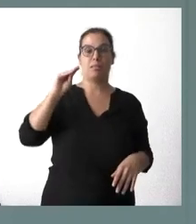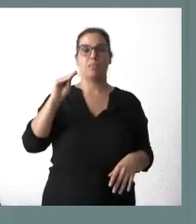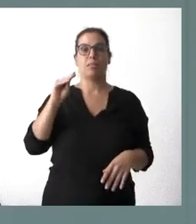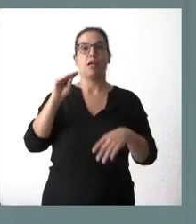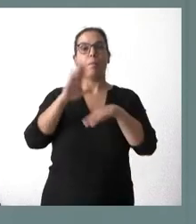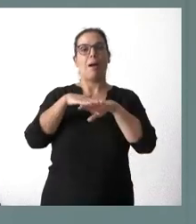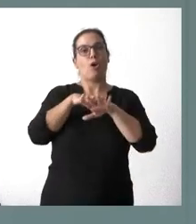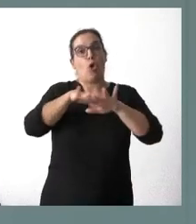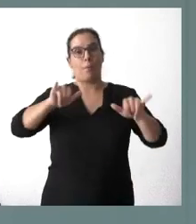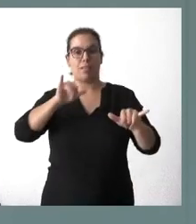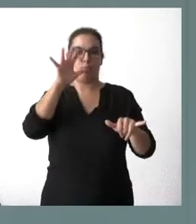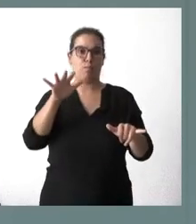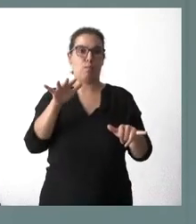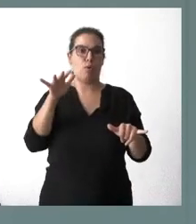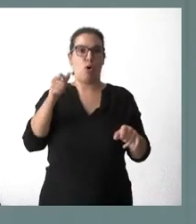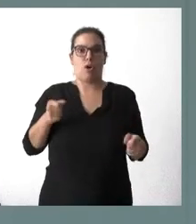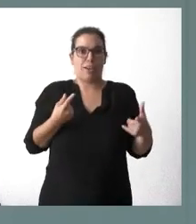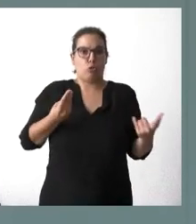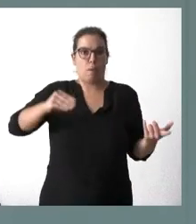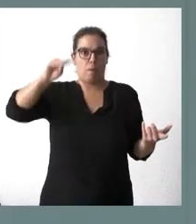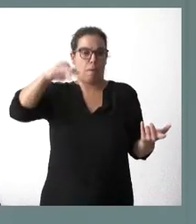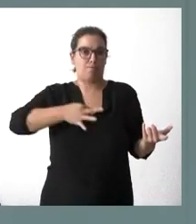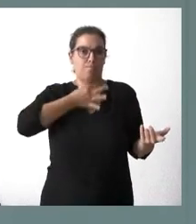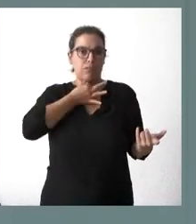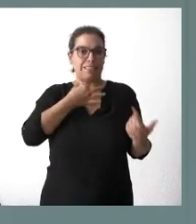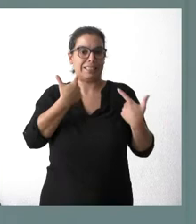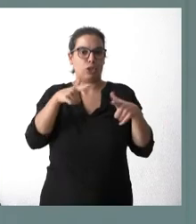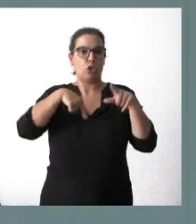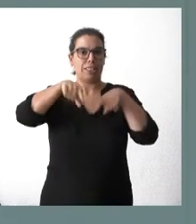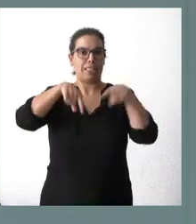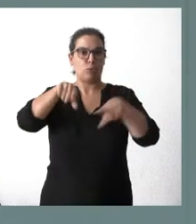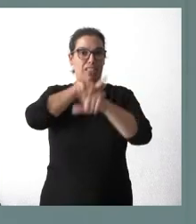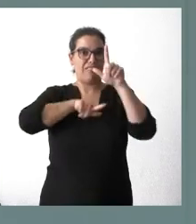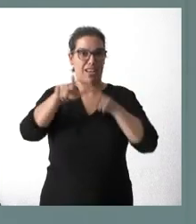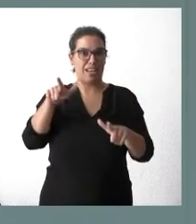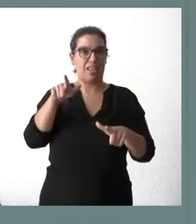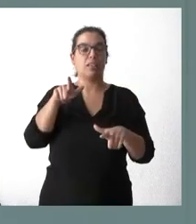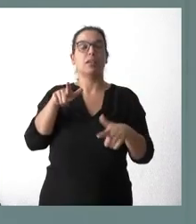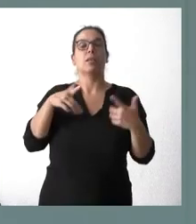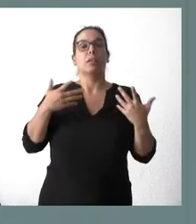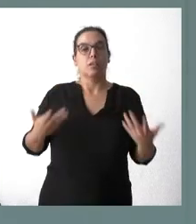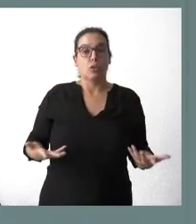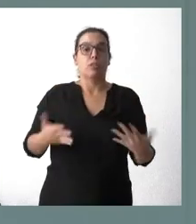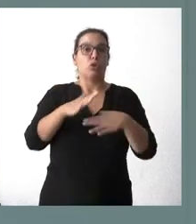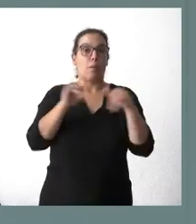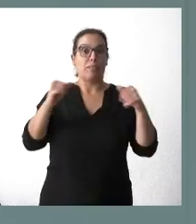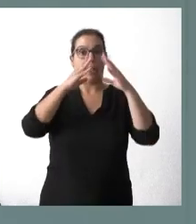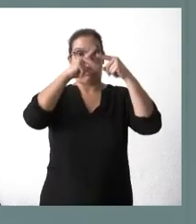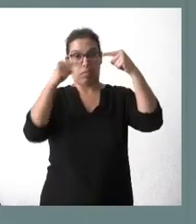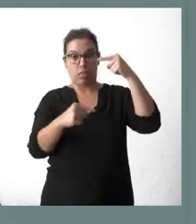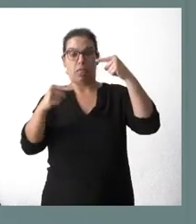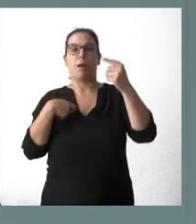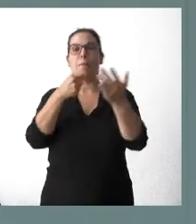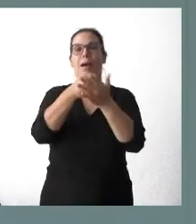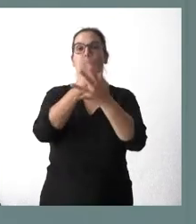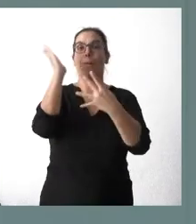compensar este incremento de costes en el sector del transporte de viajeros y para compensar este déficit. Aquí estamos hablando del pago de